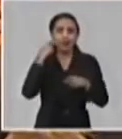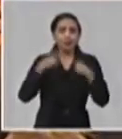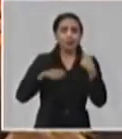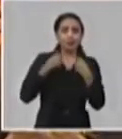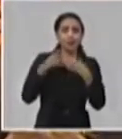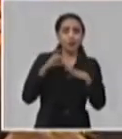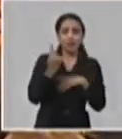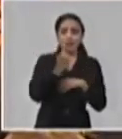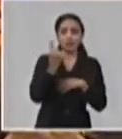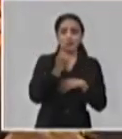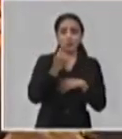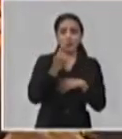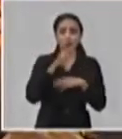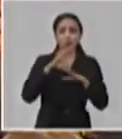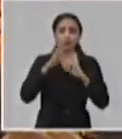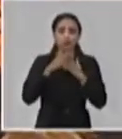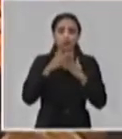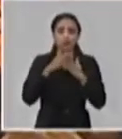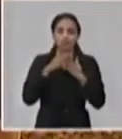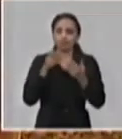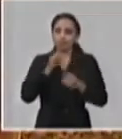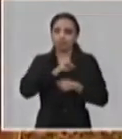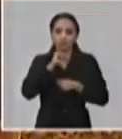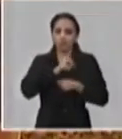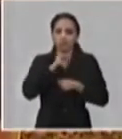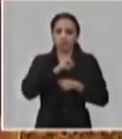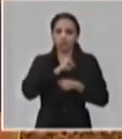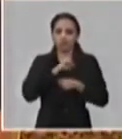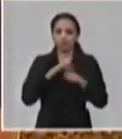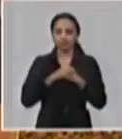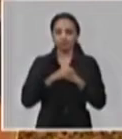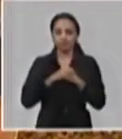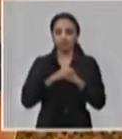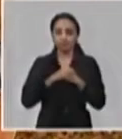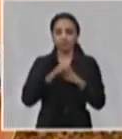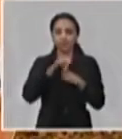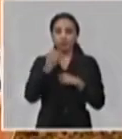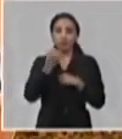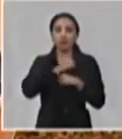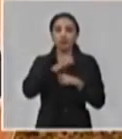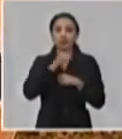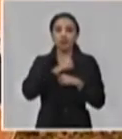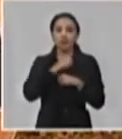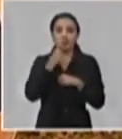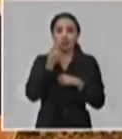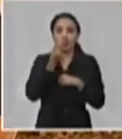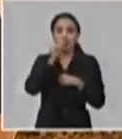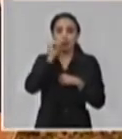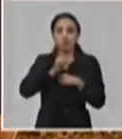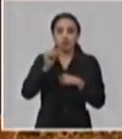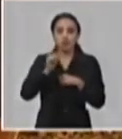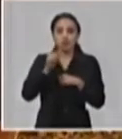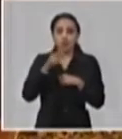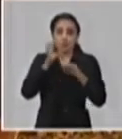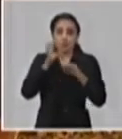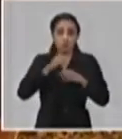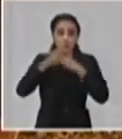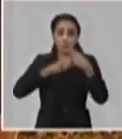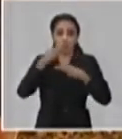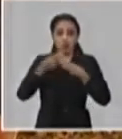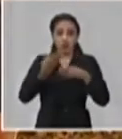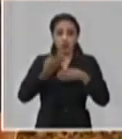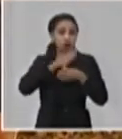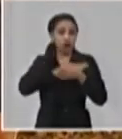le deja solo prácticamente el cuerpo de guardia a esa persona. Pero bueno, lo que estamos buscando entonces es que, como lo hemos hecho también